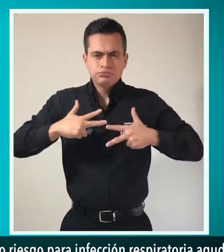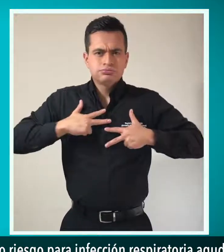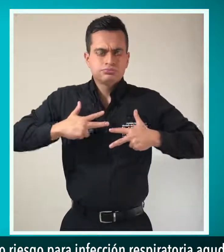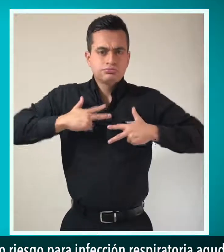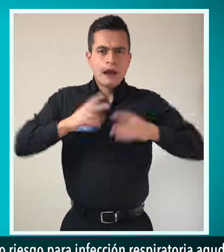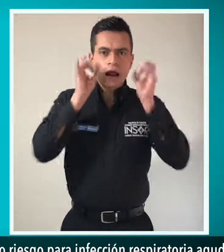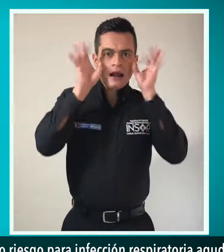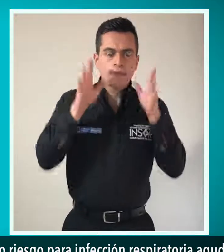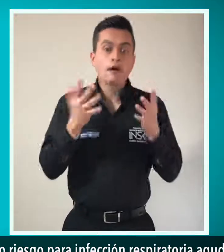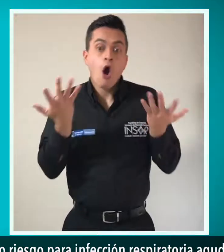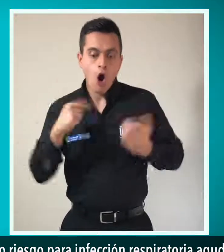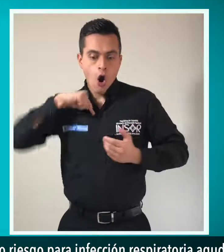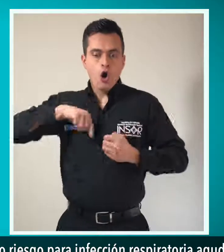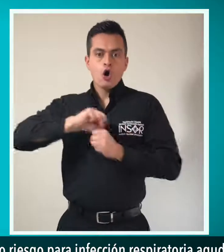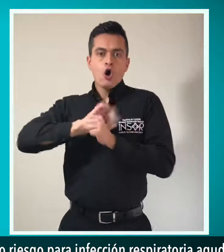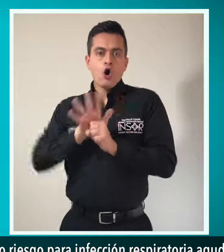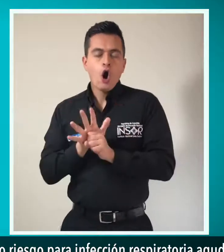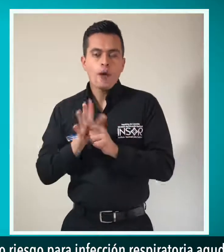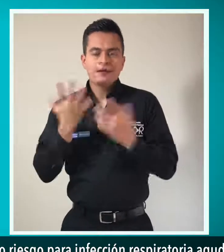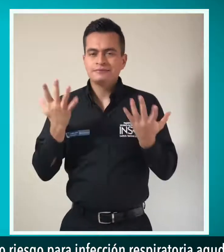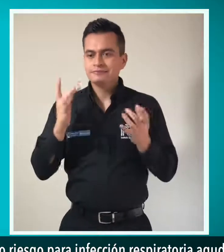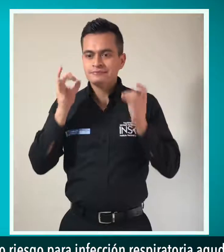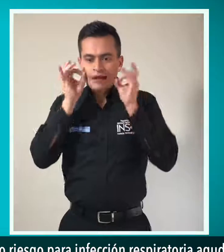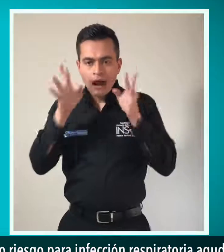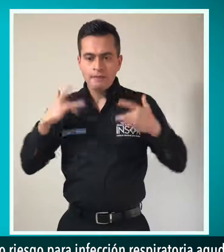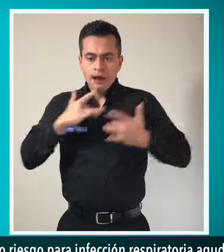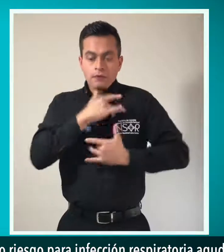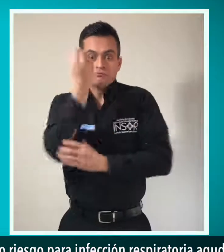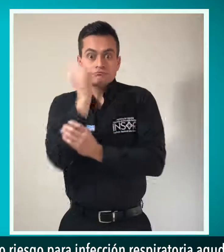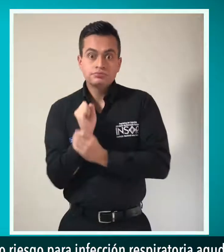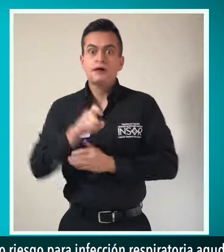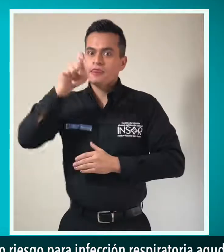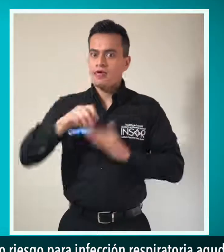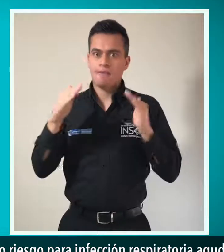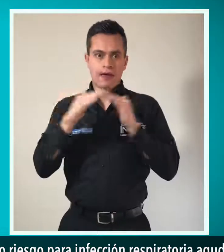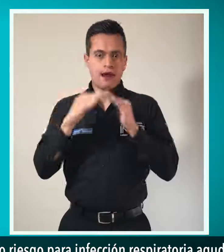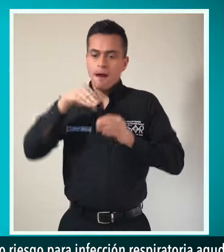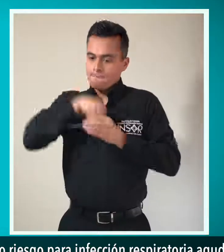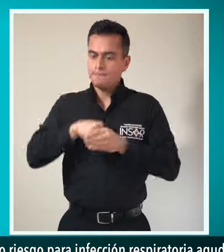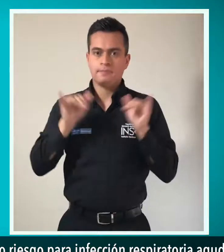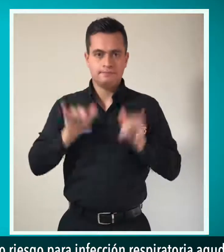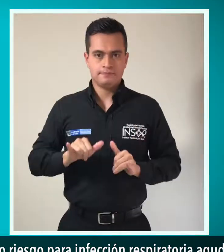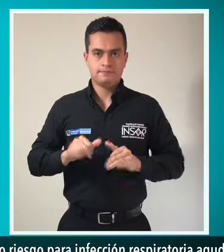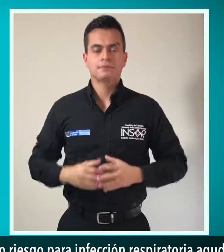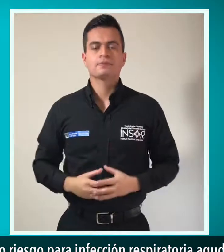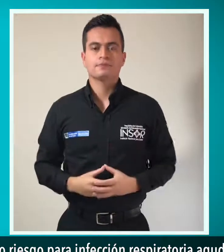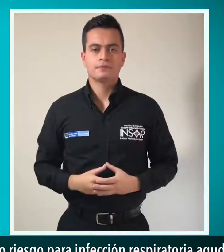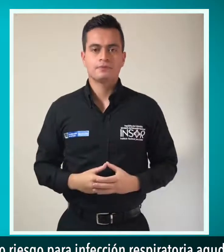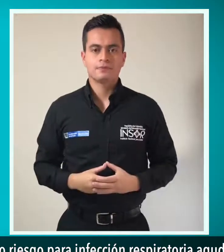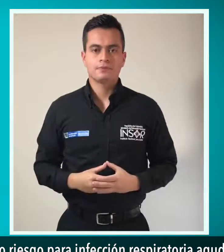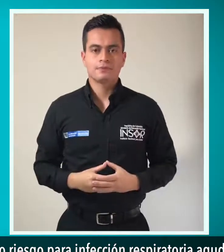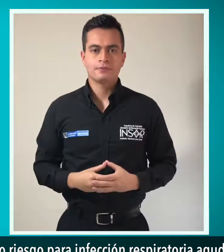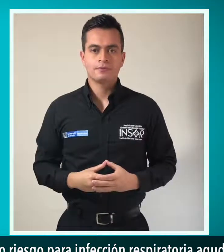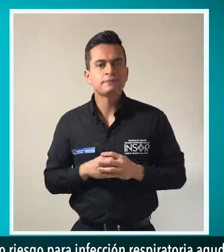implique alto riesgo para infección respiratoria aguda o complicación por coronavirus, deben quedarse en casa.